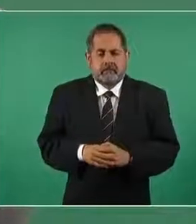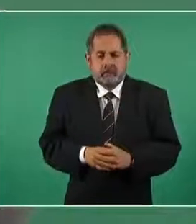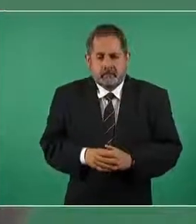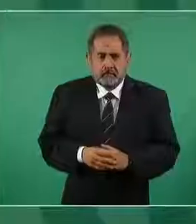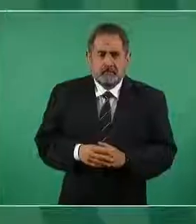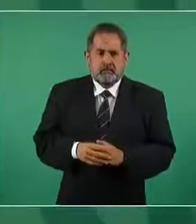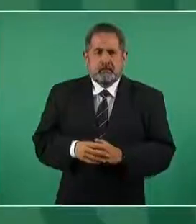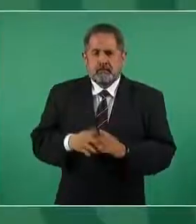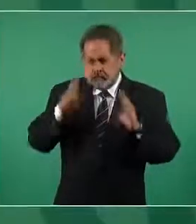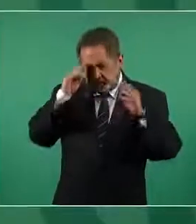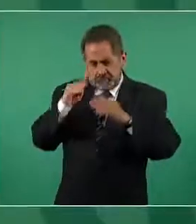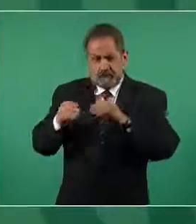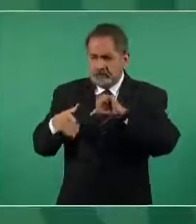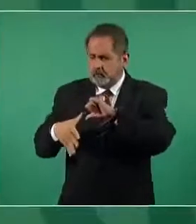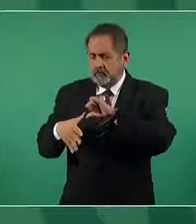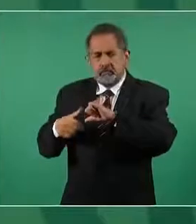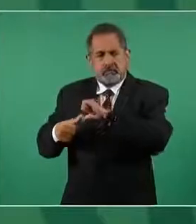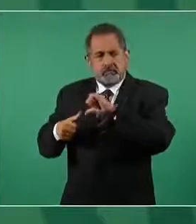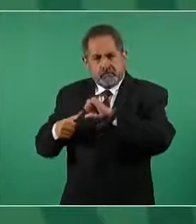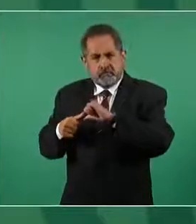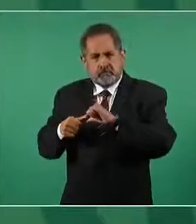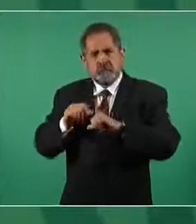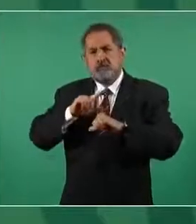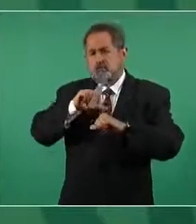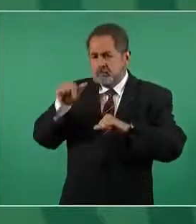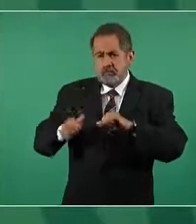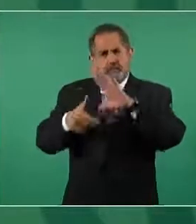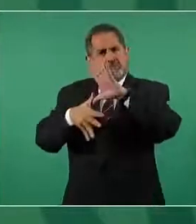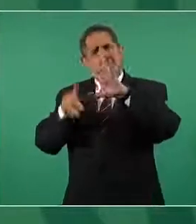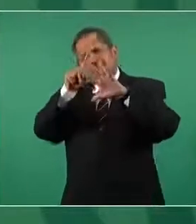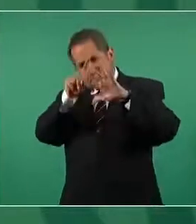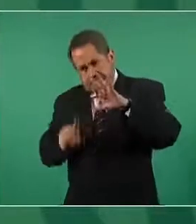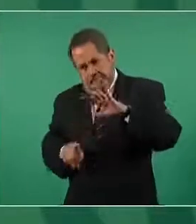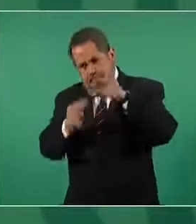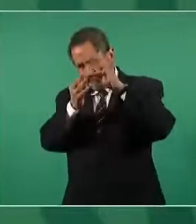con centroamérica y luego con toda nuestra américa